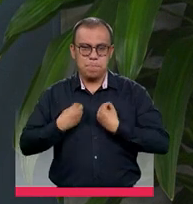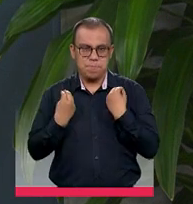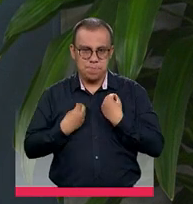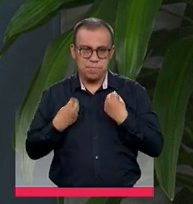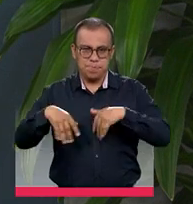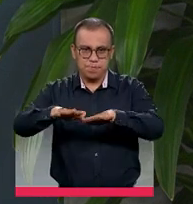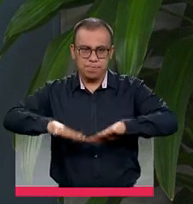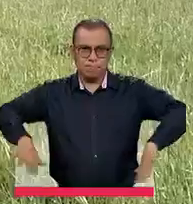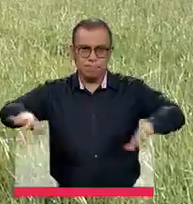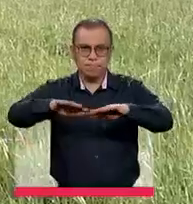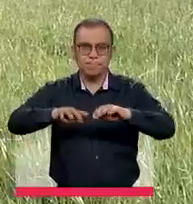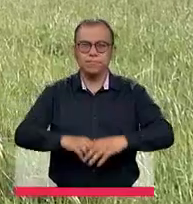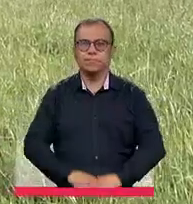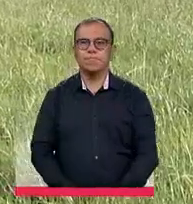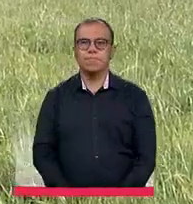la ciudad.